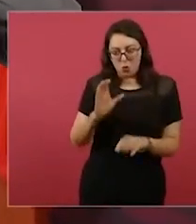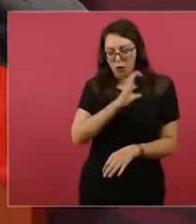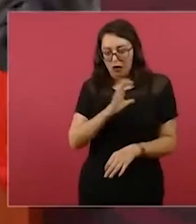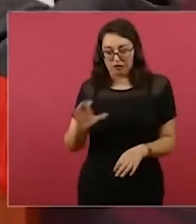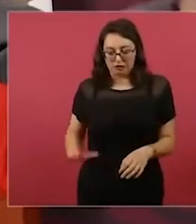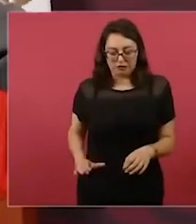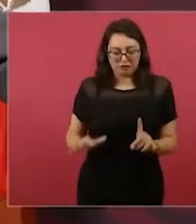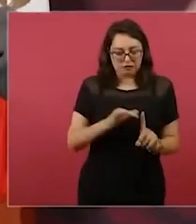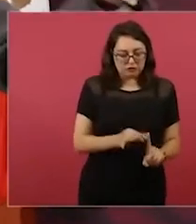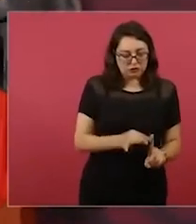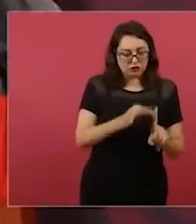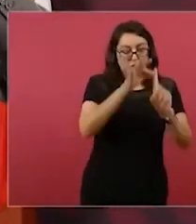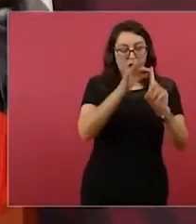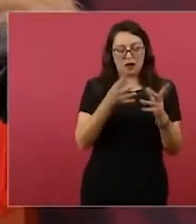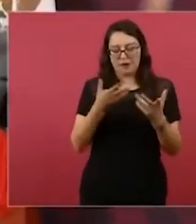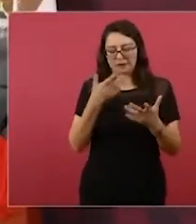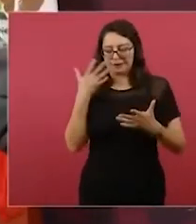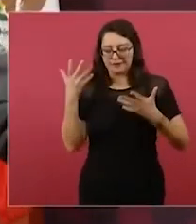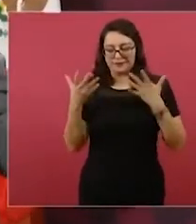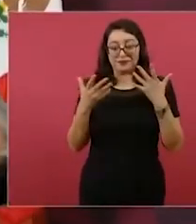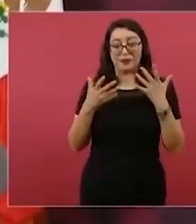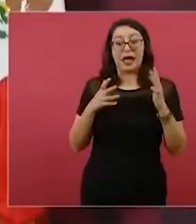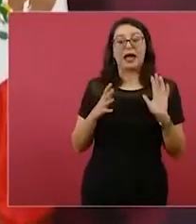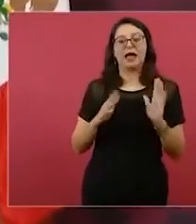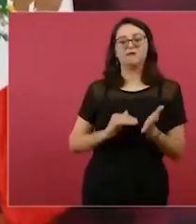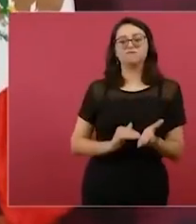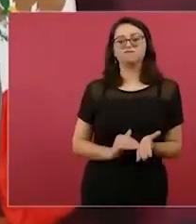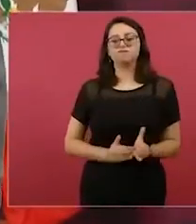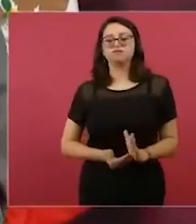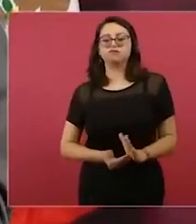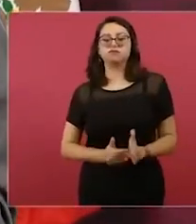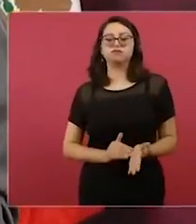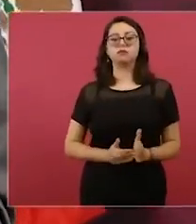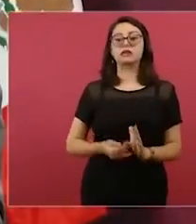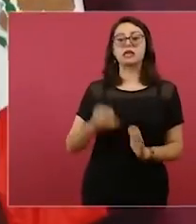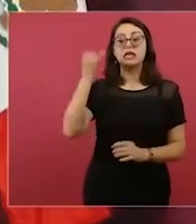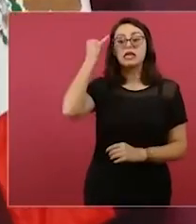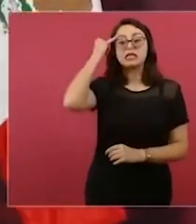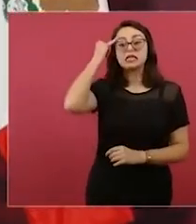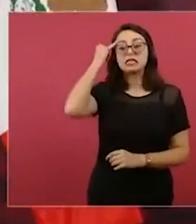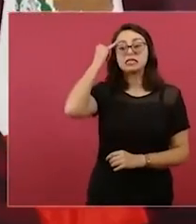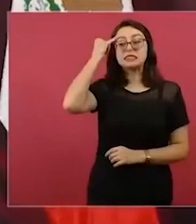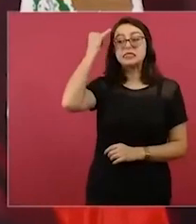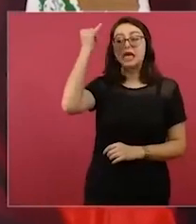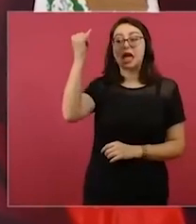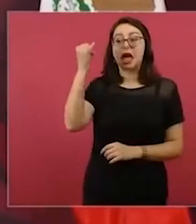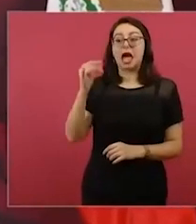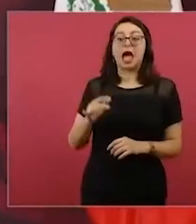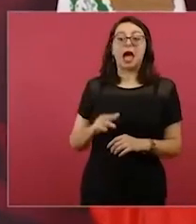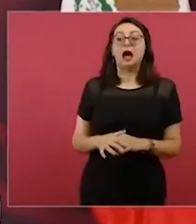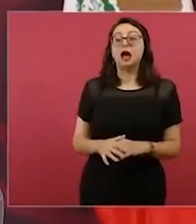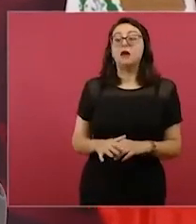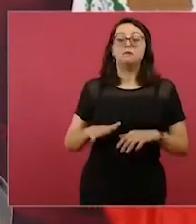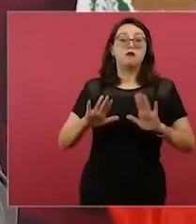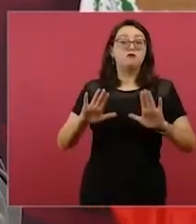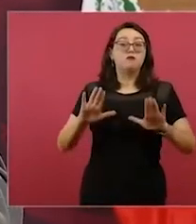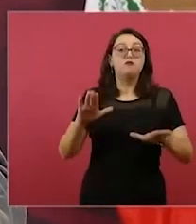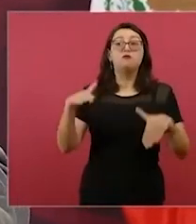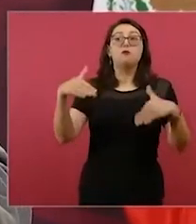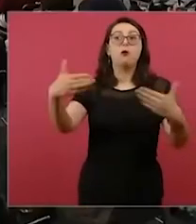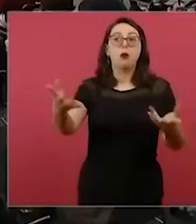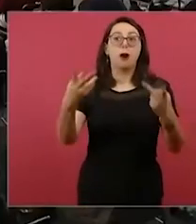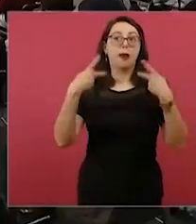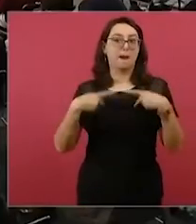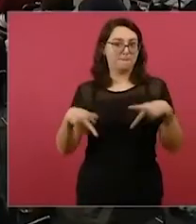contribuyen a la carencia de una crítica objetiva y orientadora, constructiva, que la realidad del país requiere con urgencia.